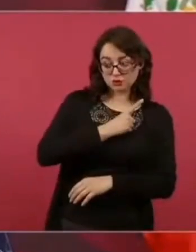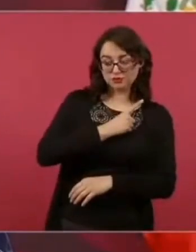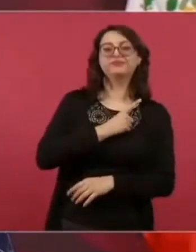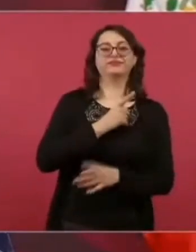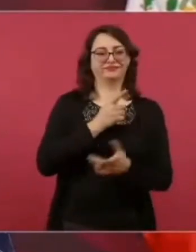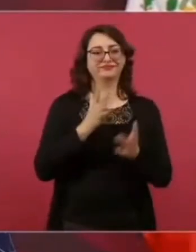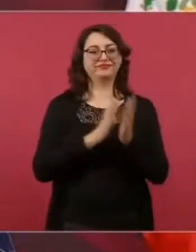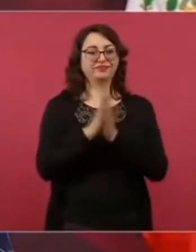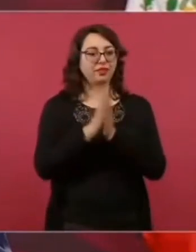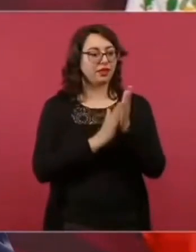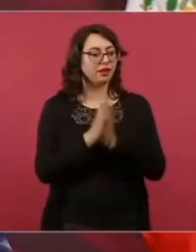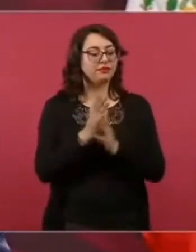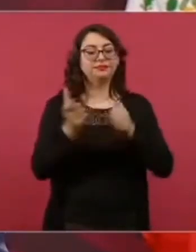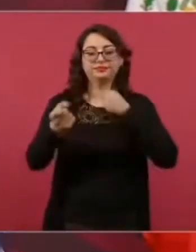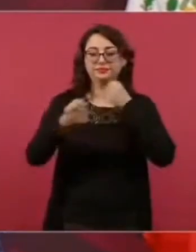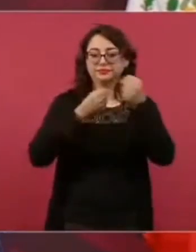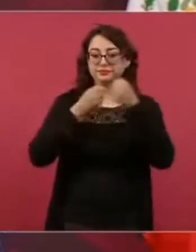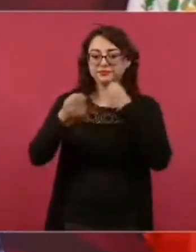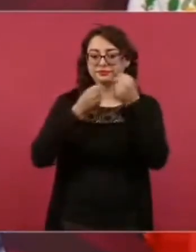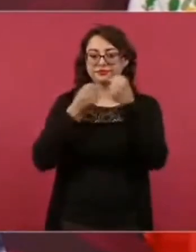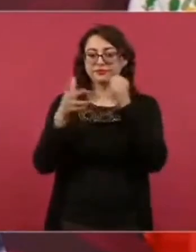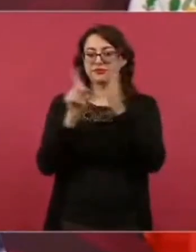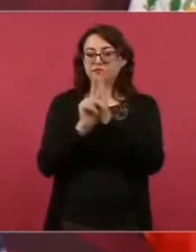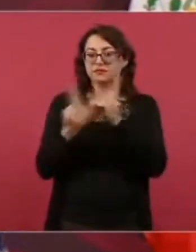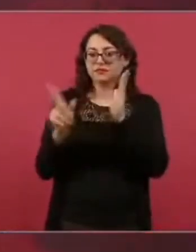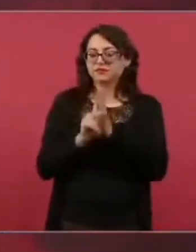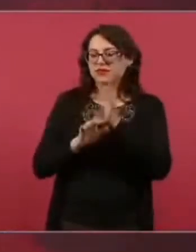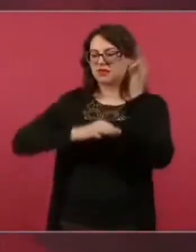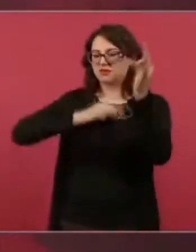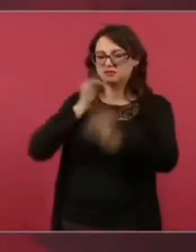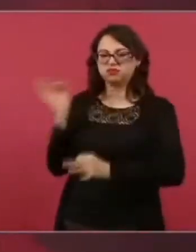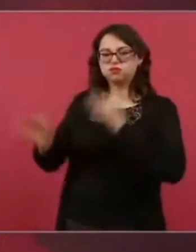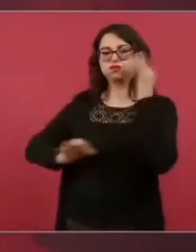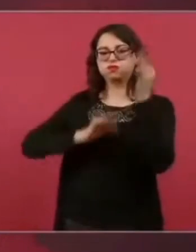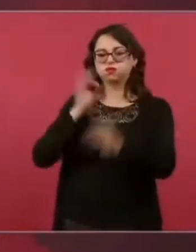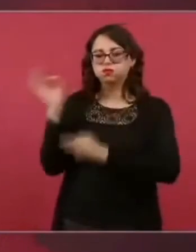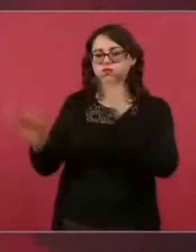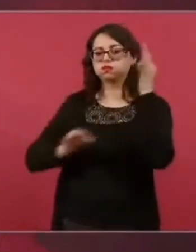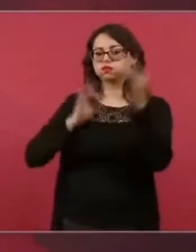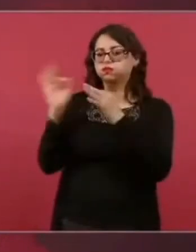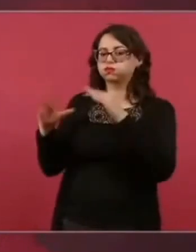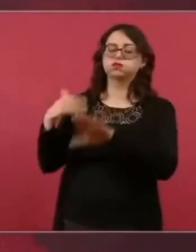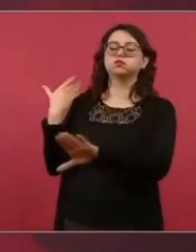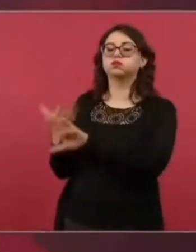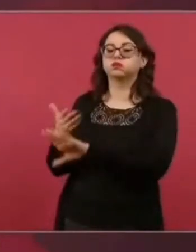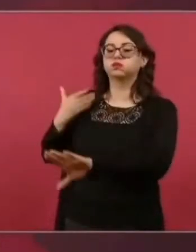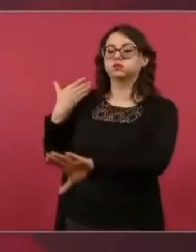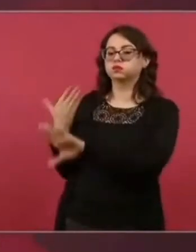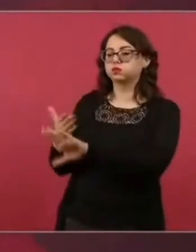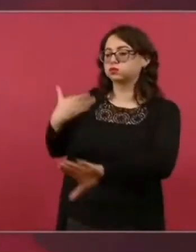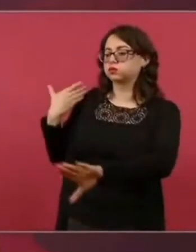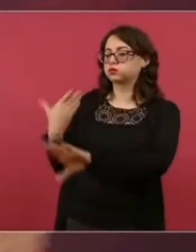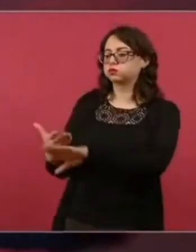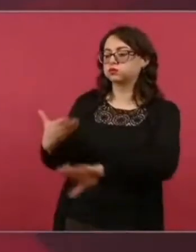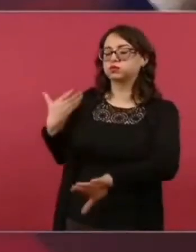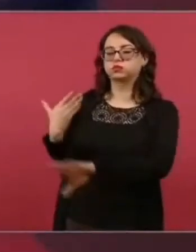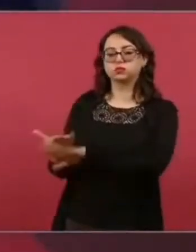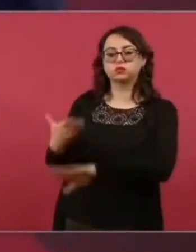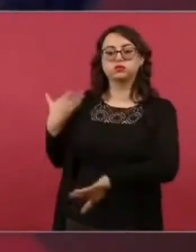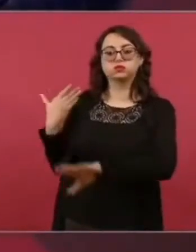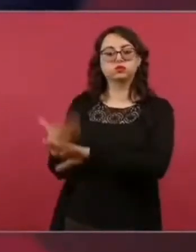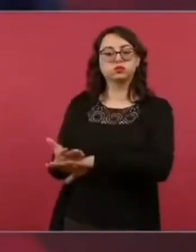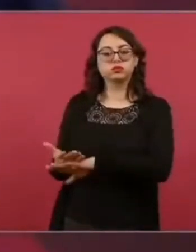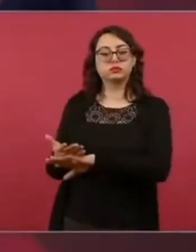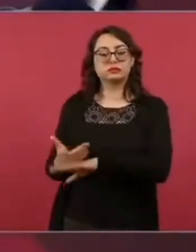tratándolo de espiritista de loco insultándolo todos